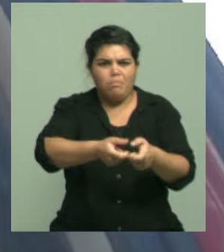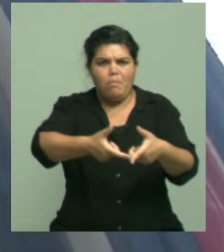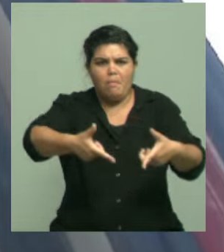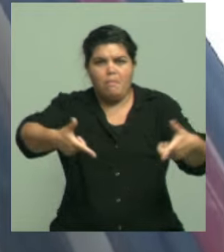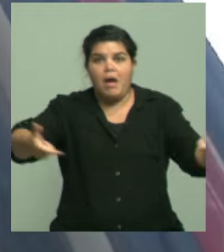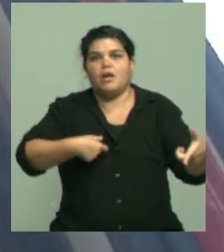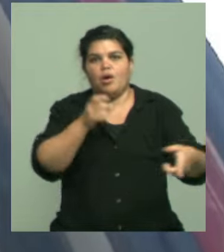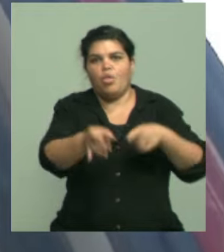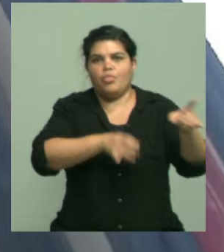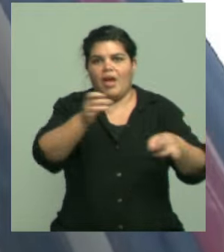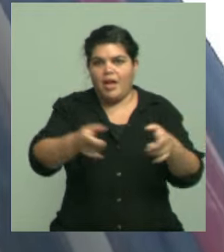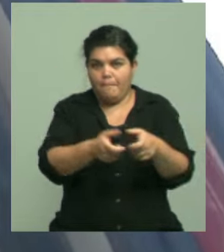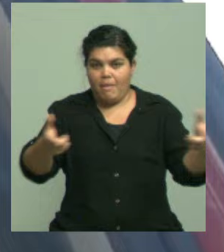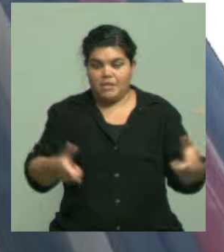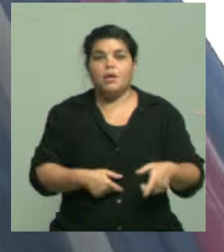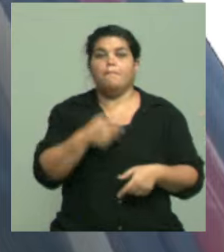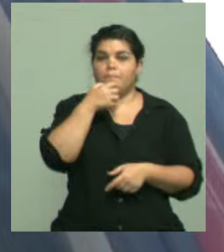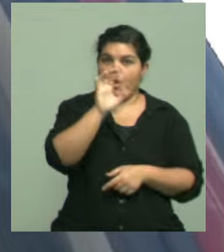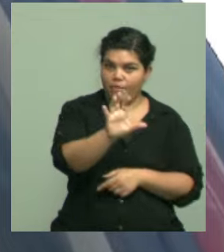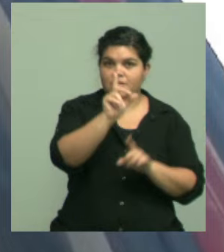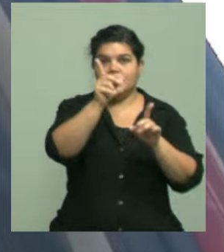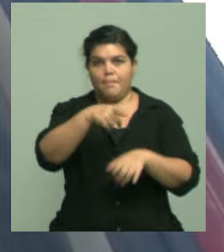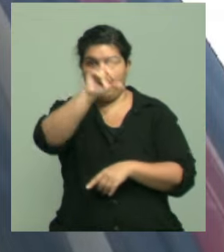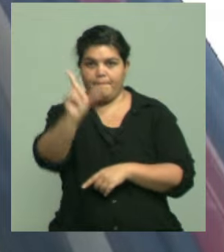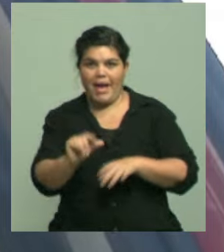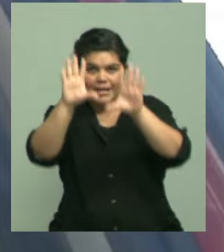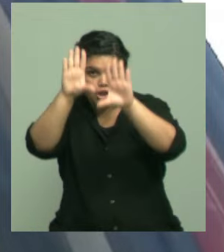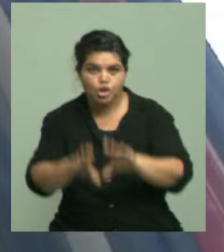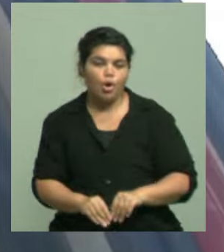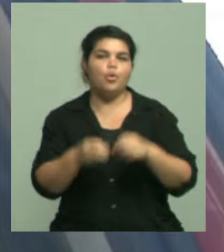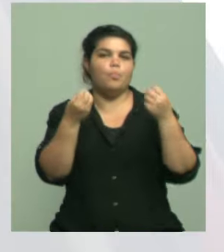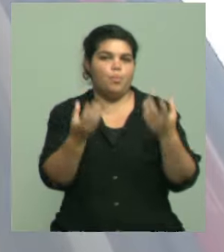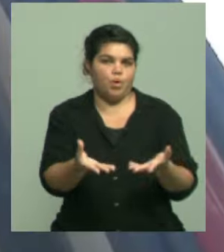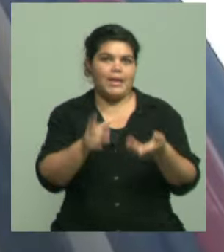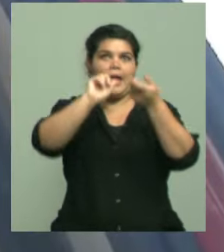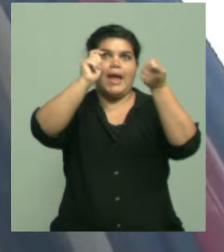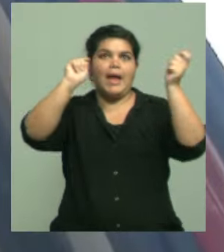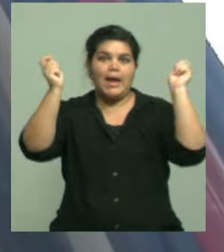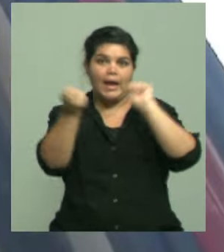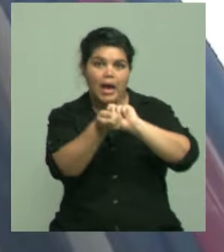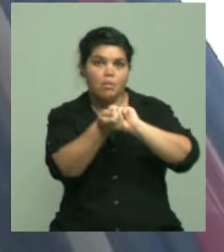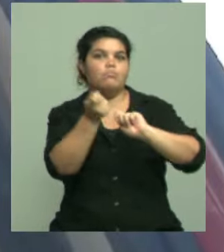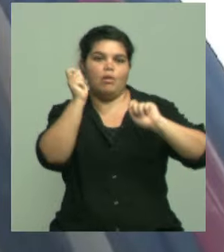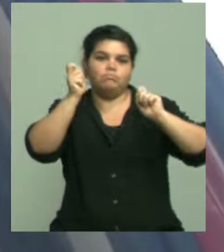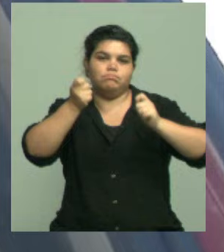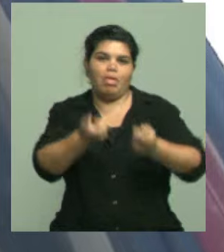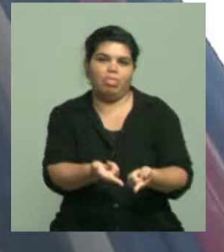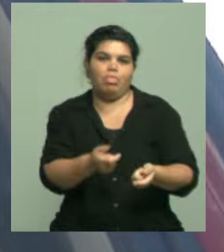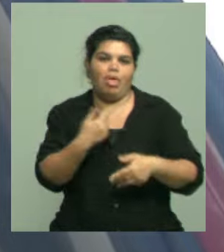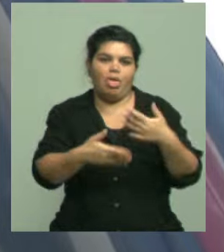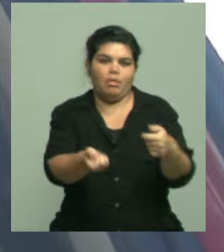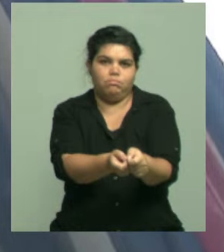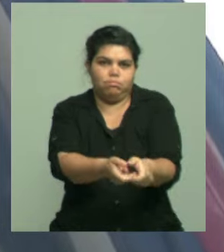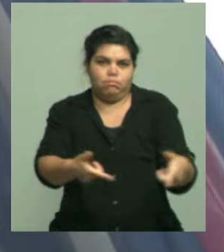provincia y del país. Esto se debe fundamentalmente al cambio climático. Respecto de la situación en Mendoza y Argentina,